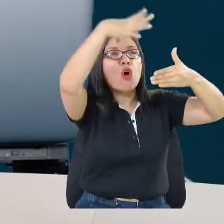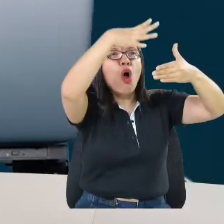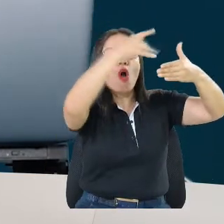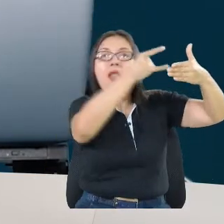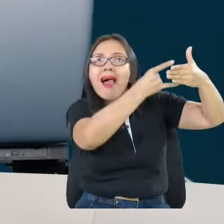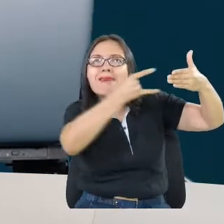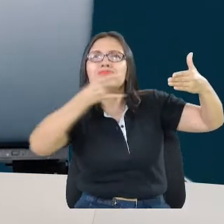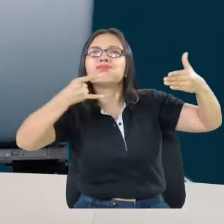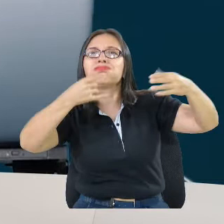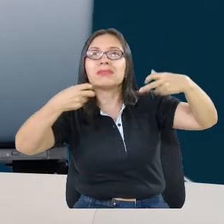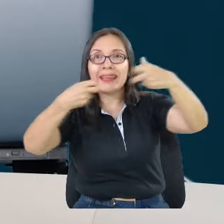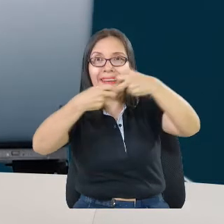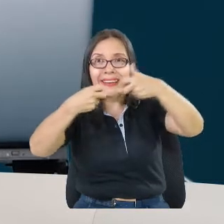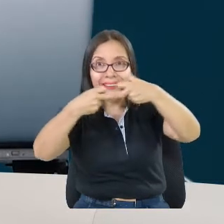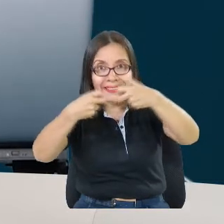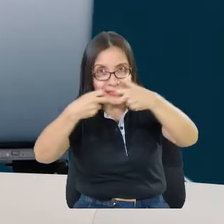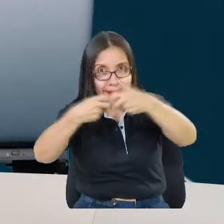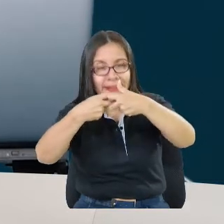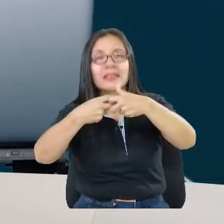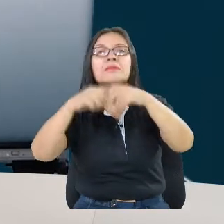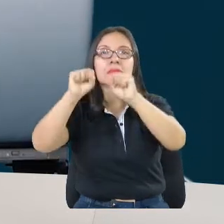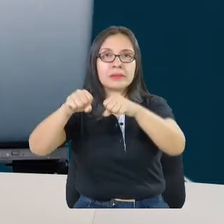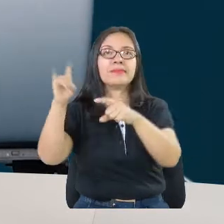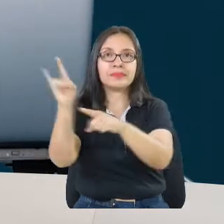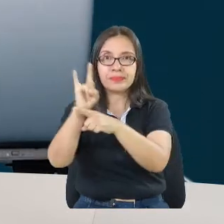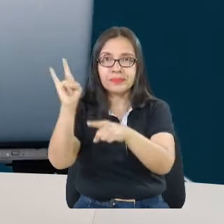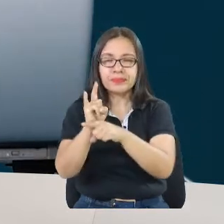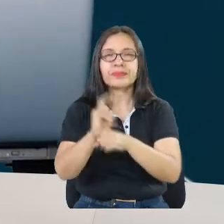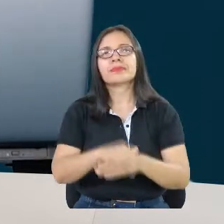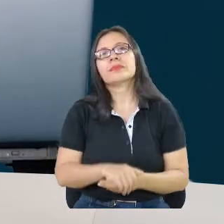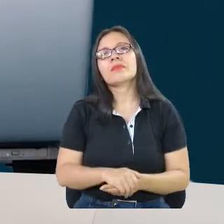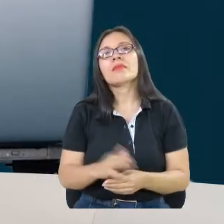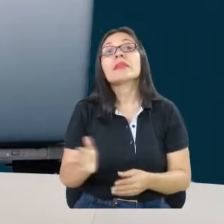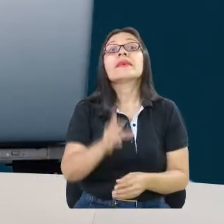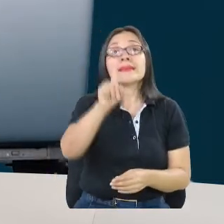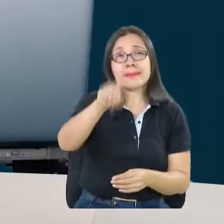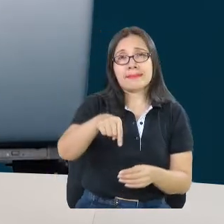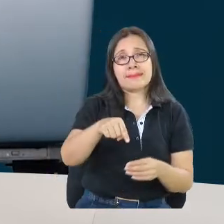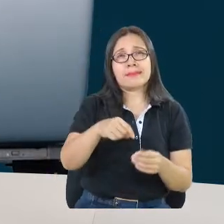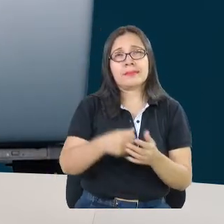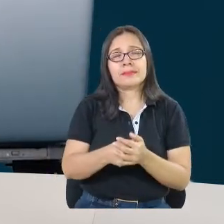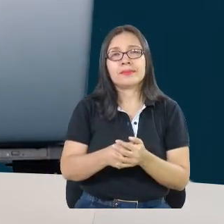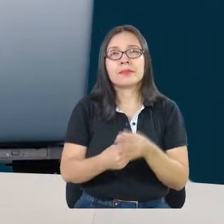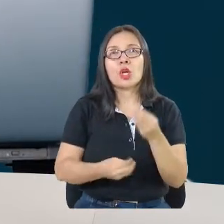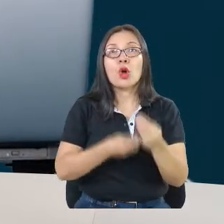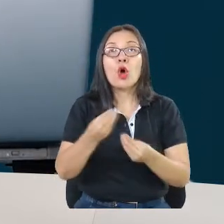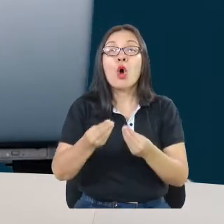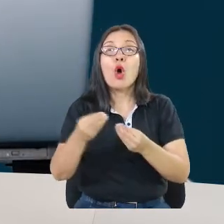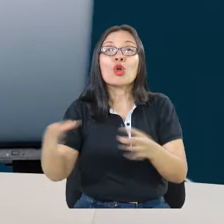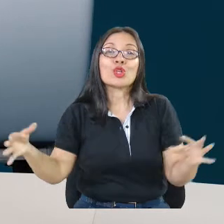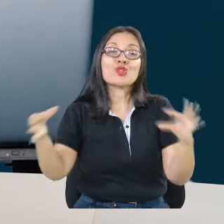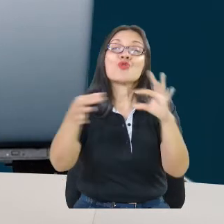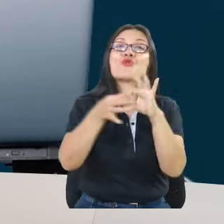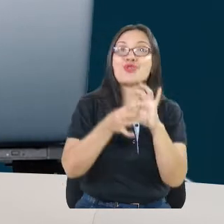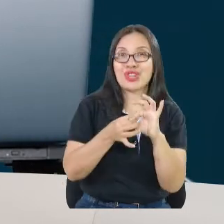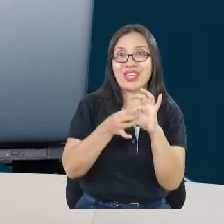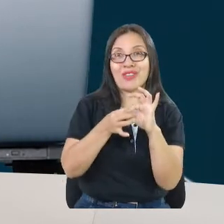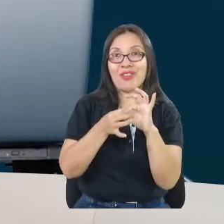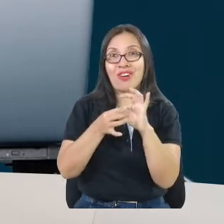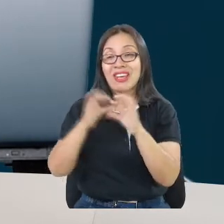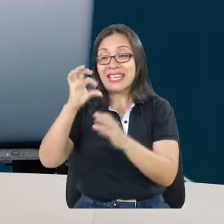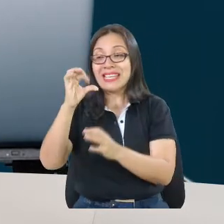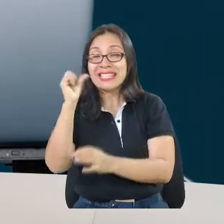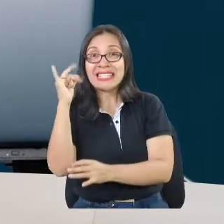con el medio ambiente. Y por otra parte lo que ya mencionaba es la articulación con Cali Inteligente, que precisamente nos